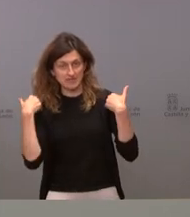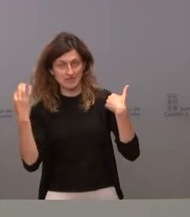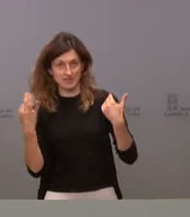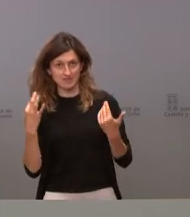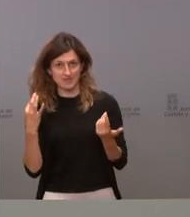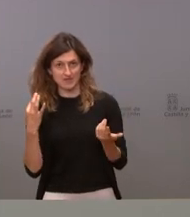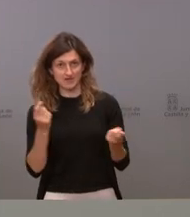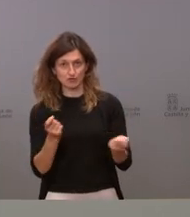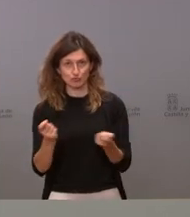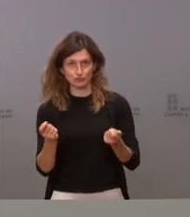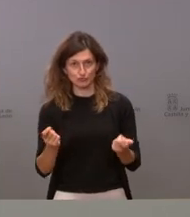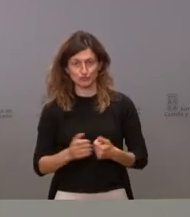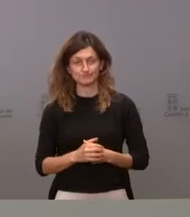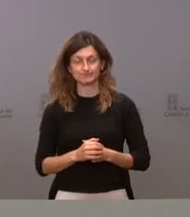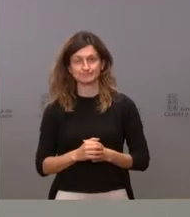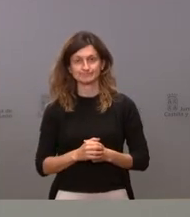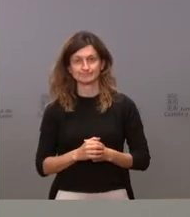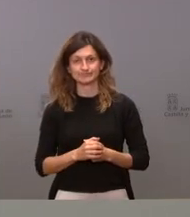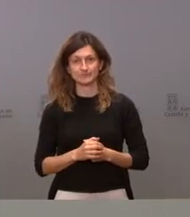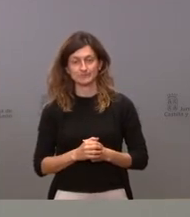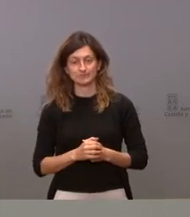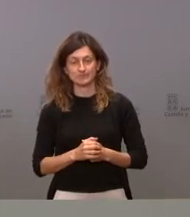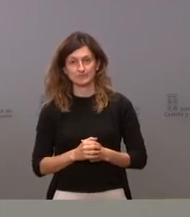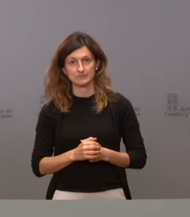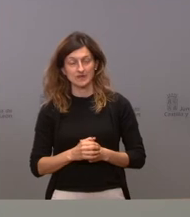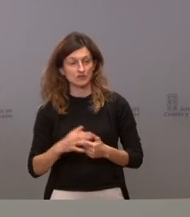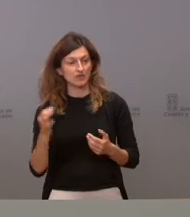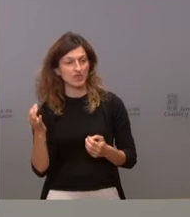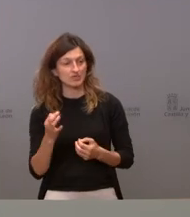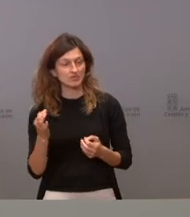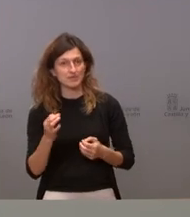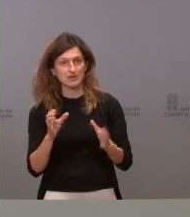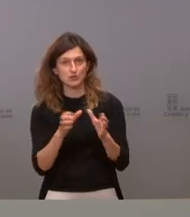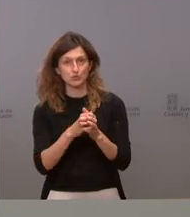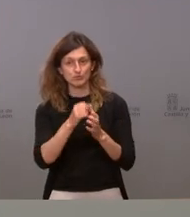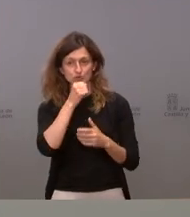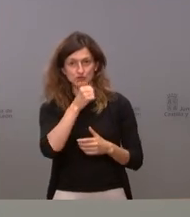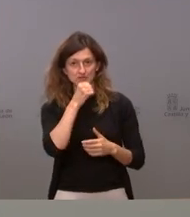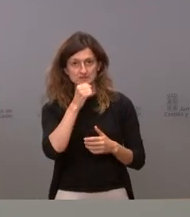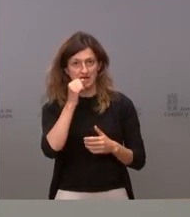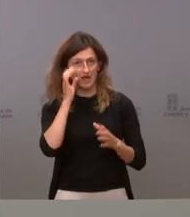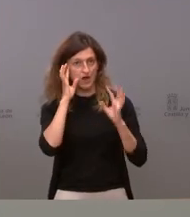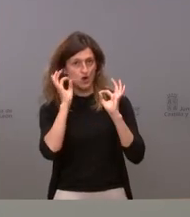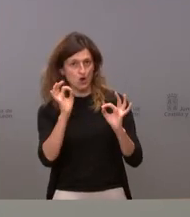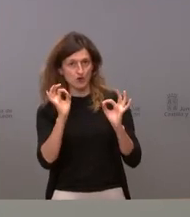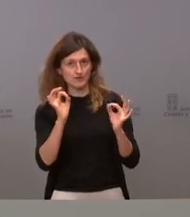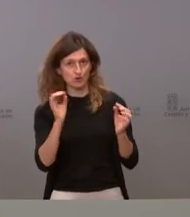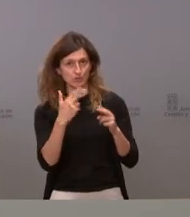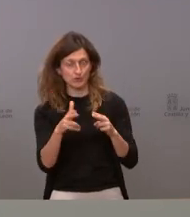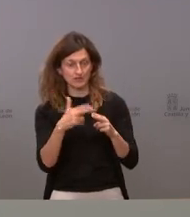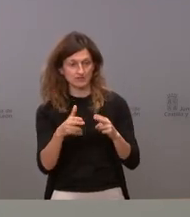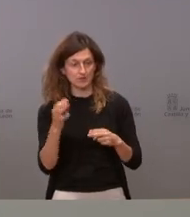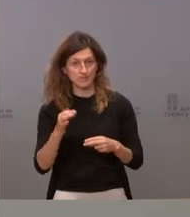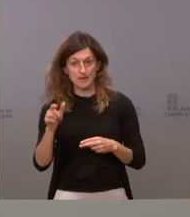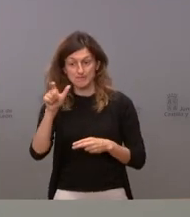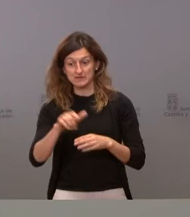miembros de las cortes por tanto lo que se debería de ocurrir si el partido socialista fuera un partido sensato es que retirase